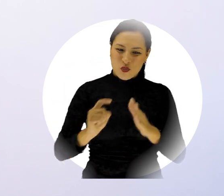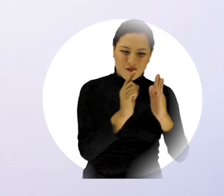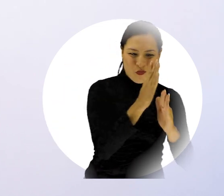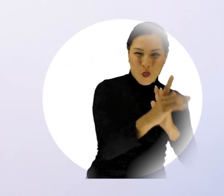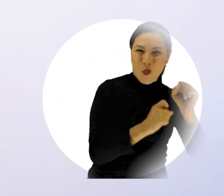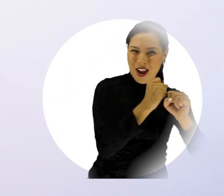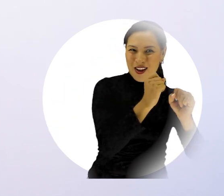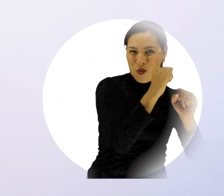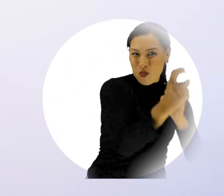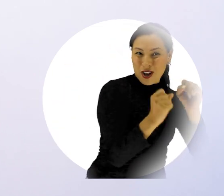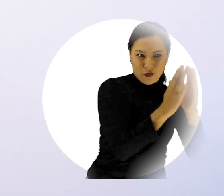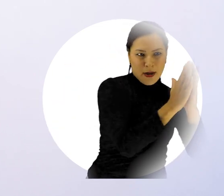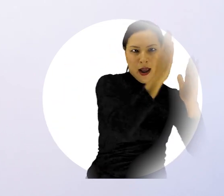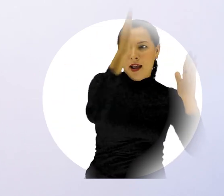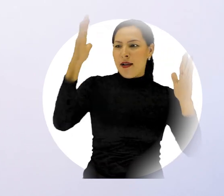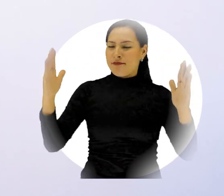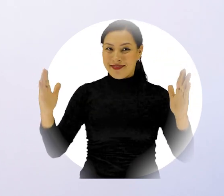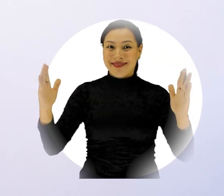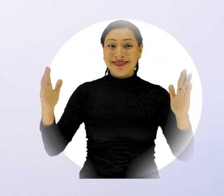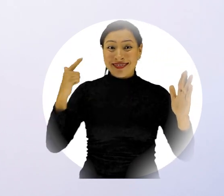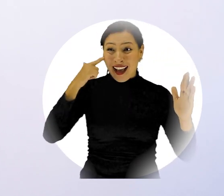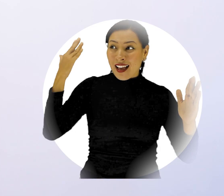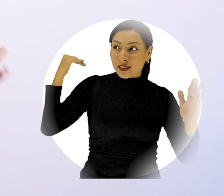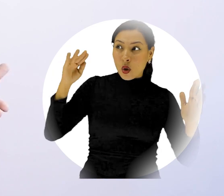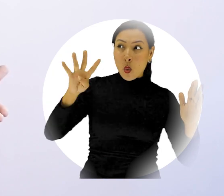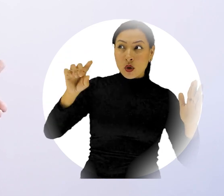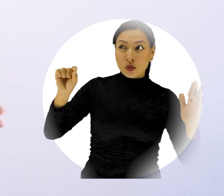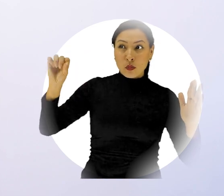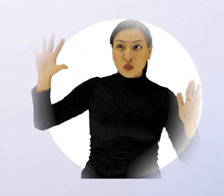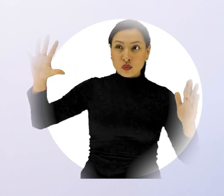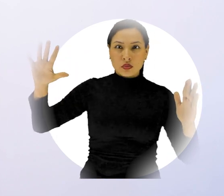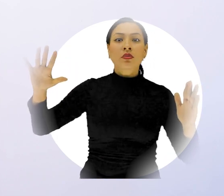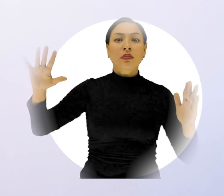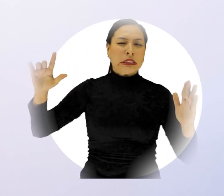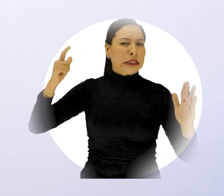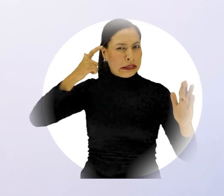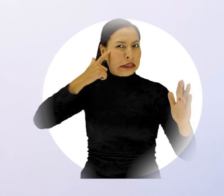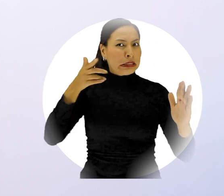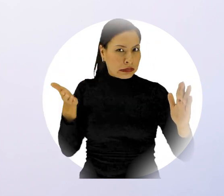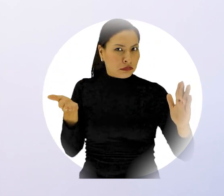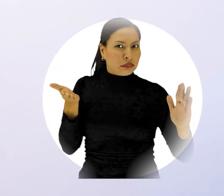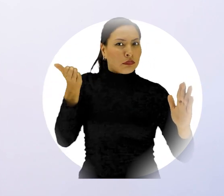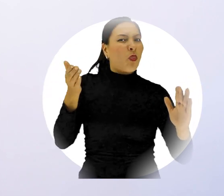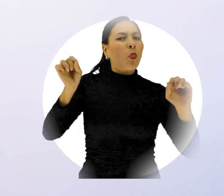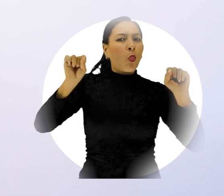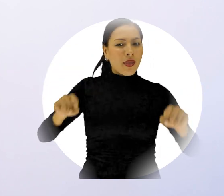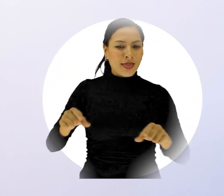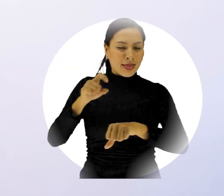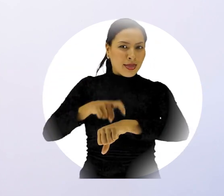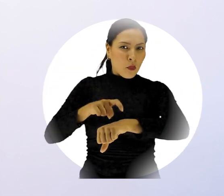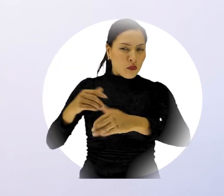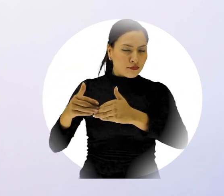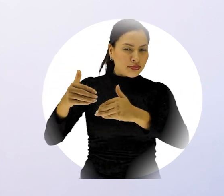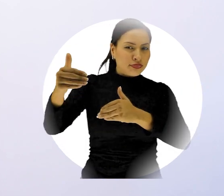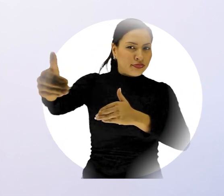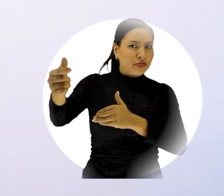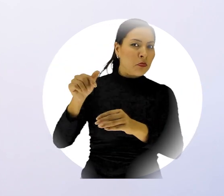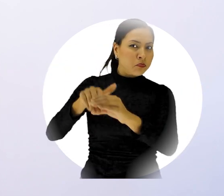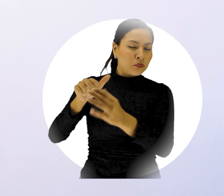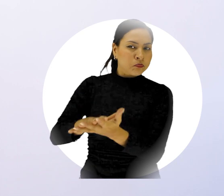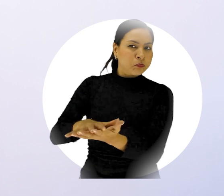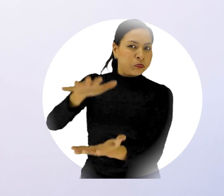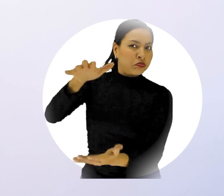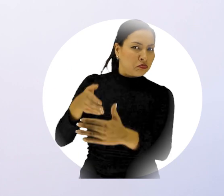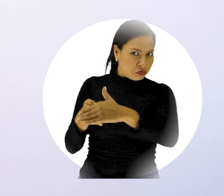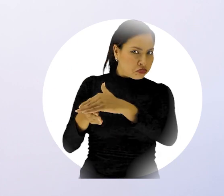antes estaban, si ustedes recuerdan, entre 4 y 5. Entonces realmente han aumentado mucho, ayudan a preservar nuestro dinero en el tiempo y no es una inversión de alto